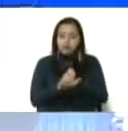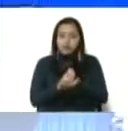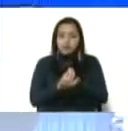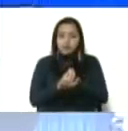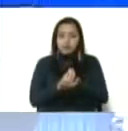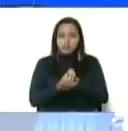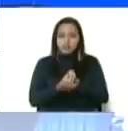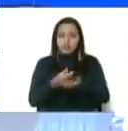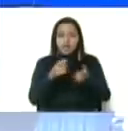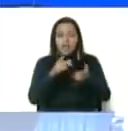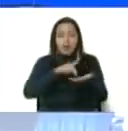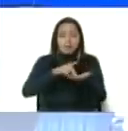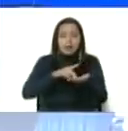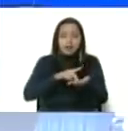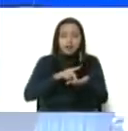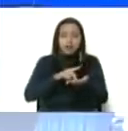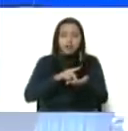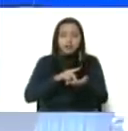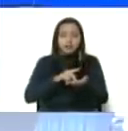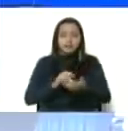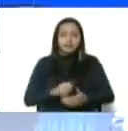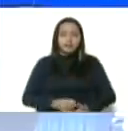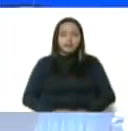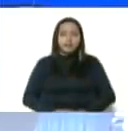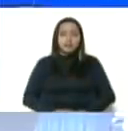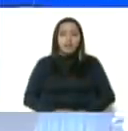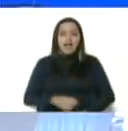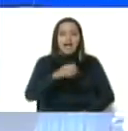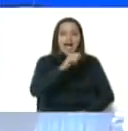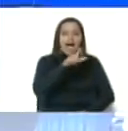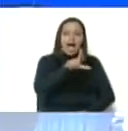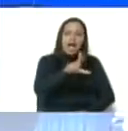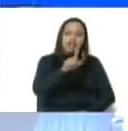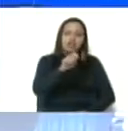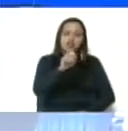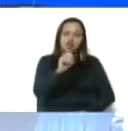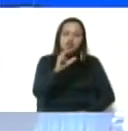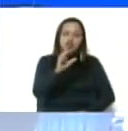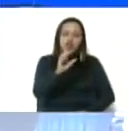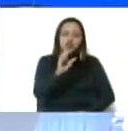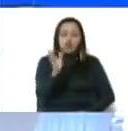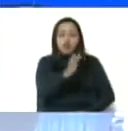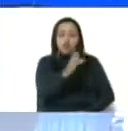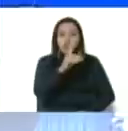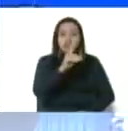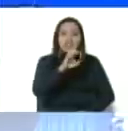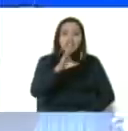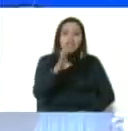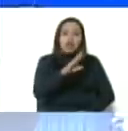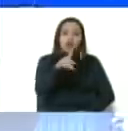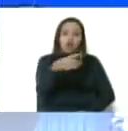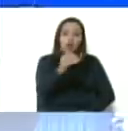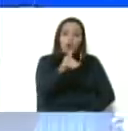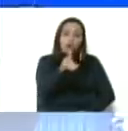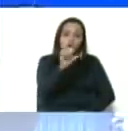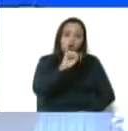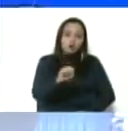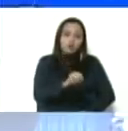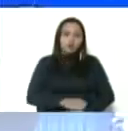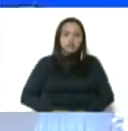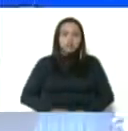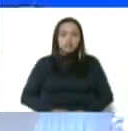02, parroquia alto de los Godos, precisamente para inaugurar la base de misiones socialistas, Cacique